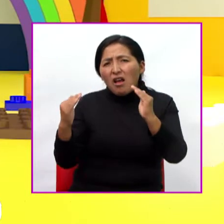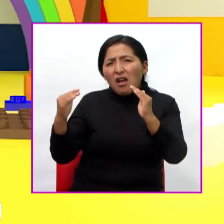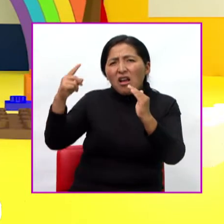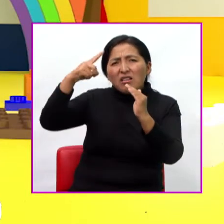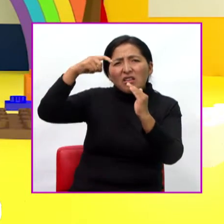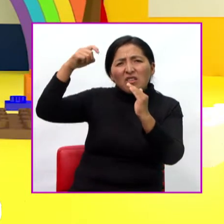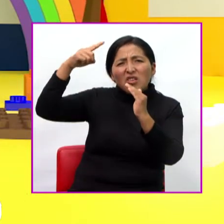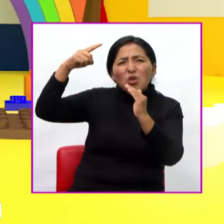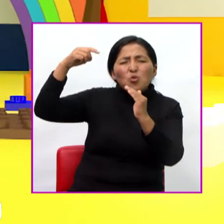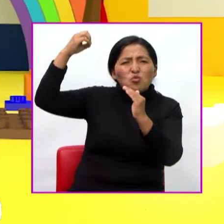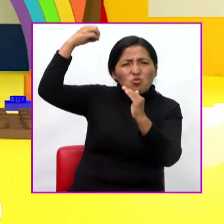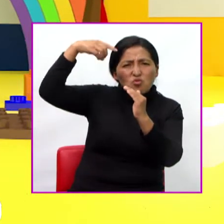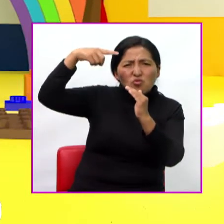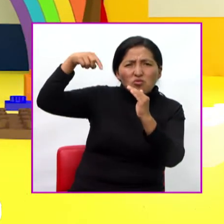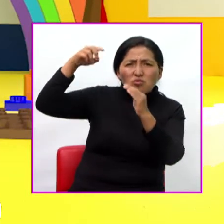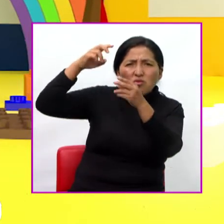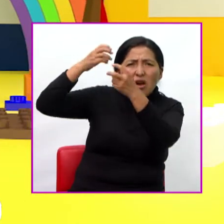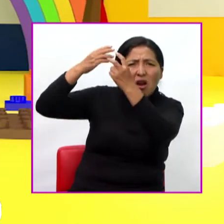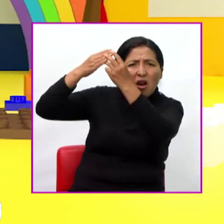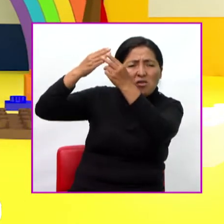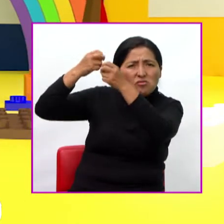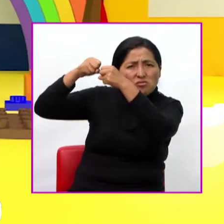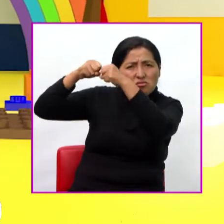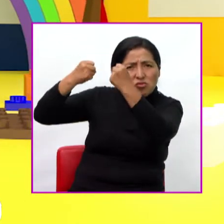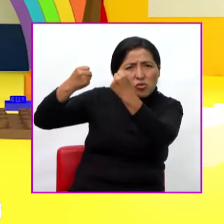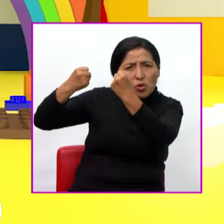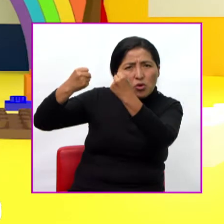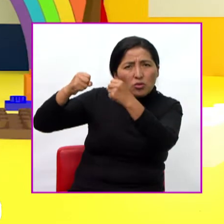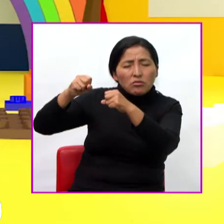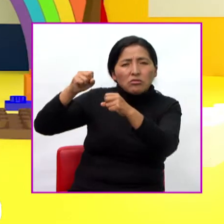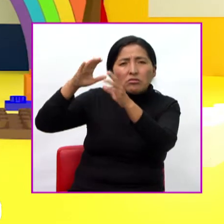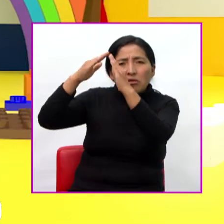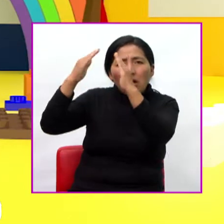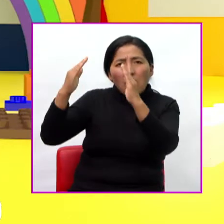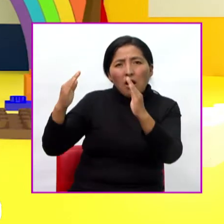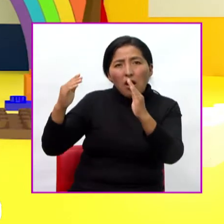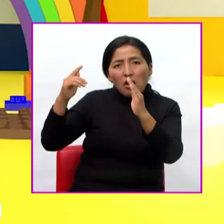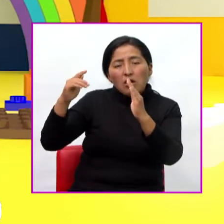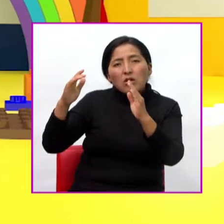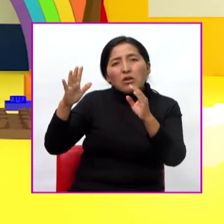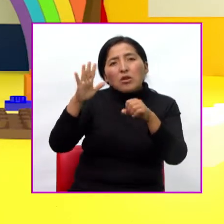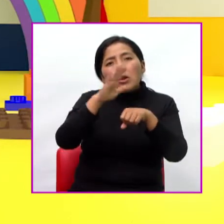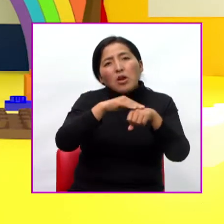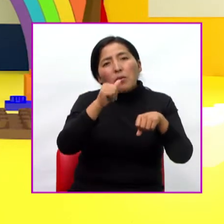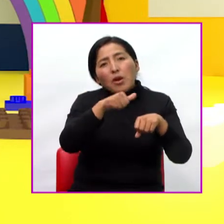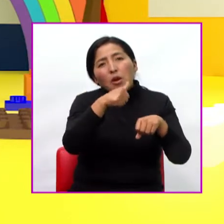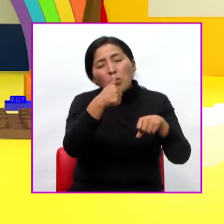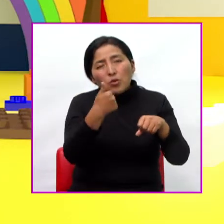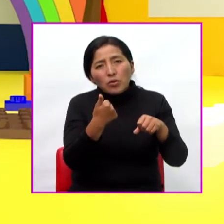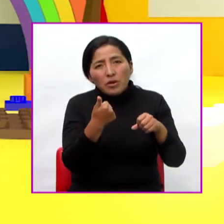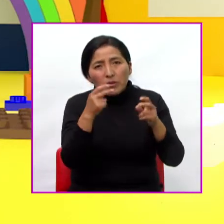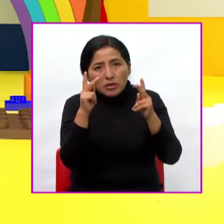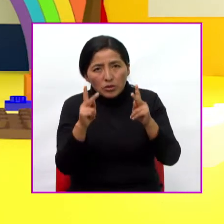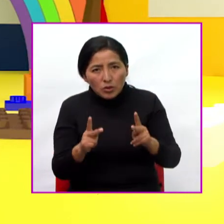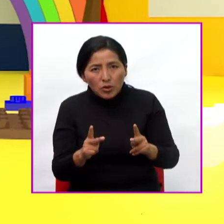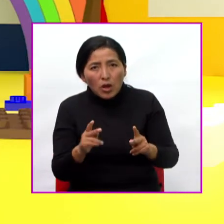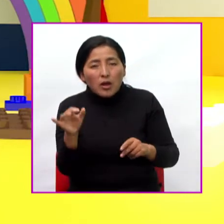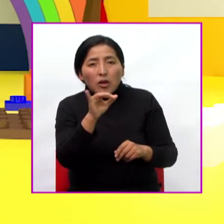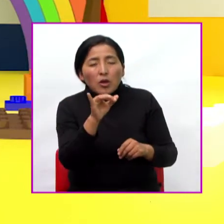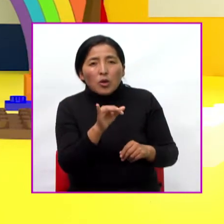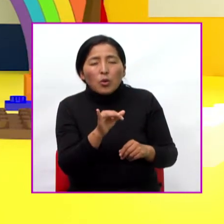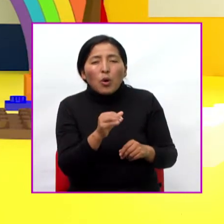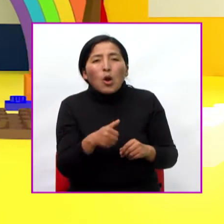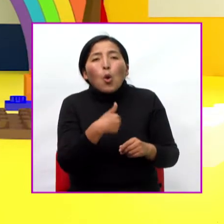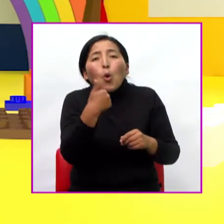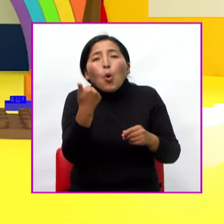A otra para que instale la luz eléctrica Oh, oh Dile a tu hermano que no se olvide de llevar a